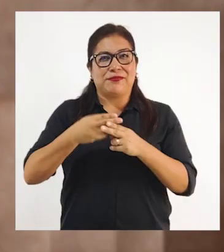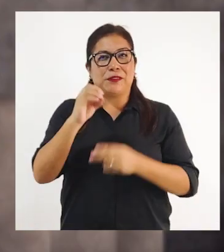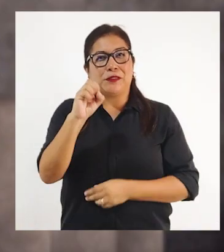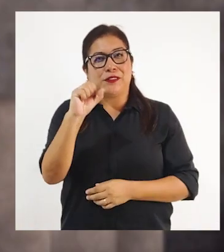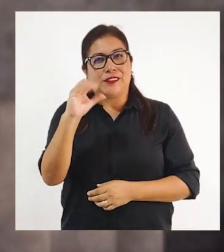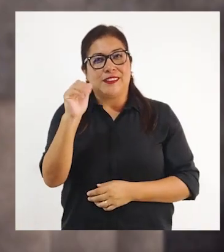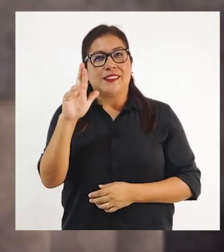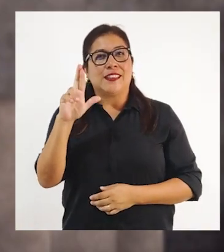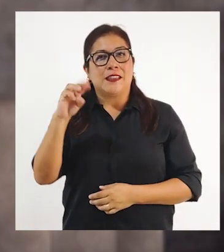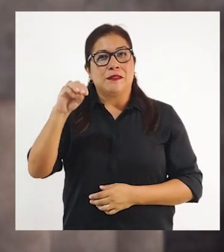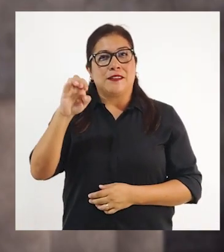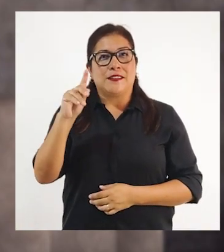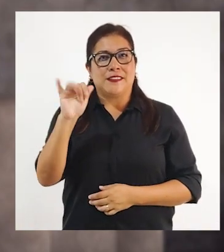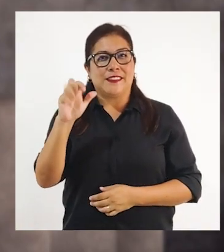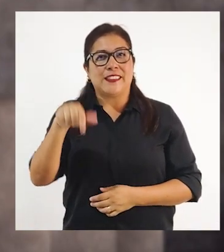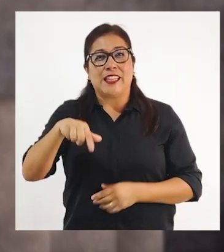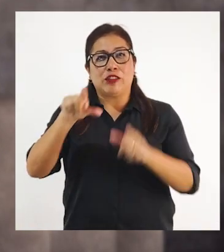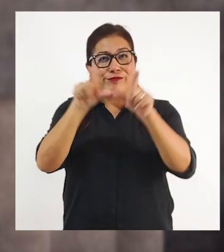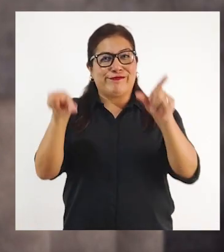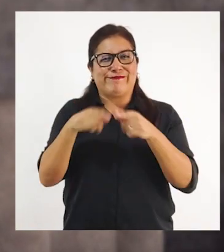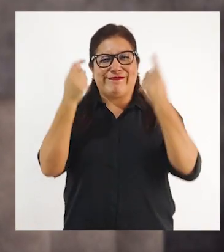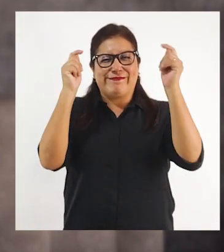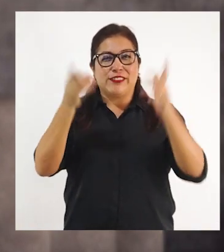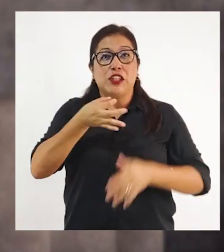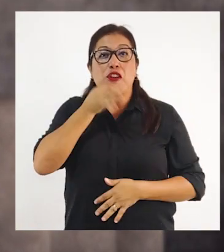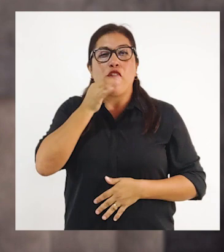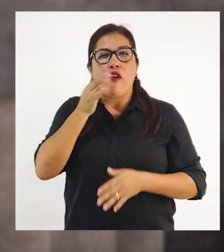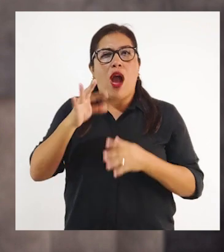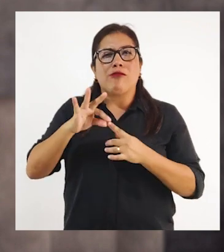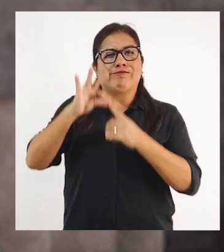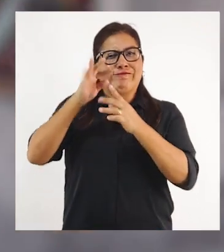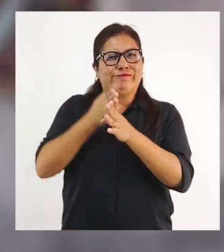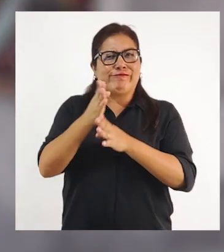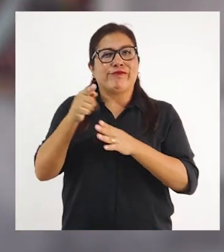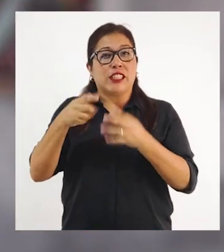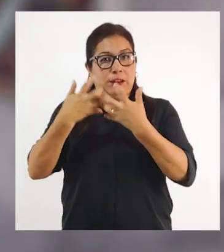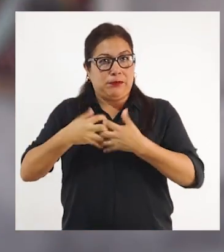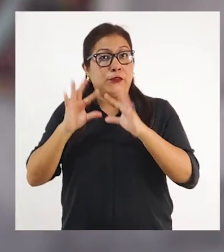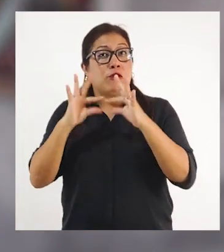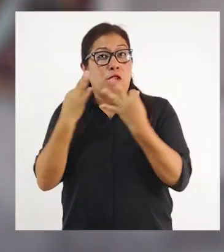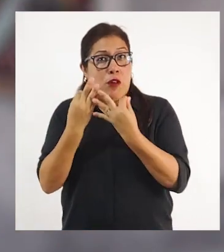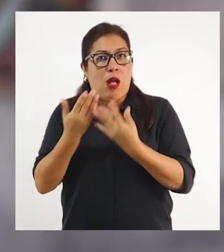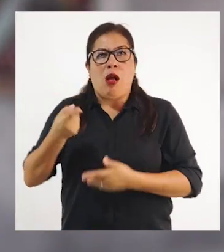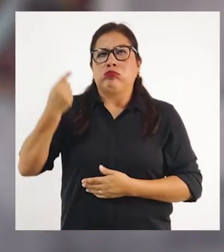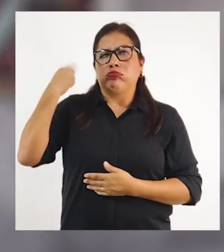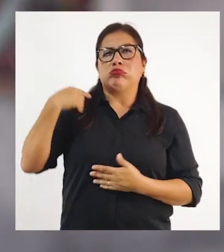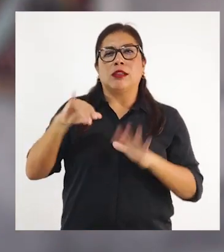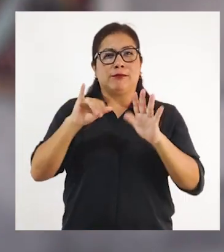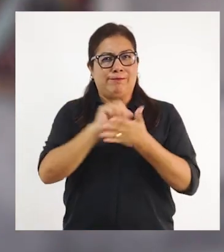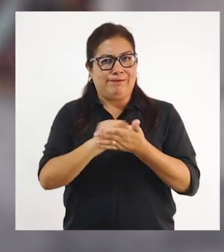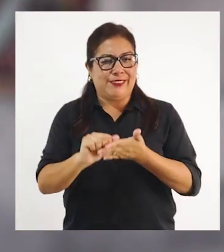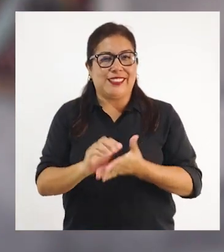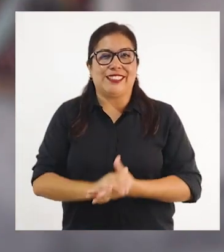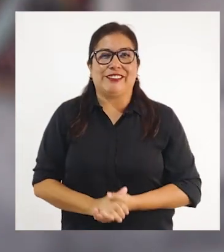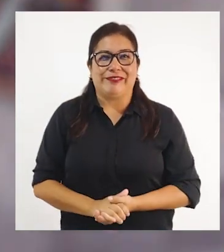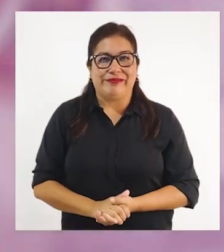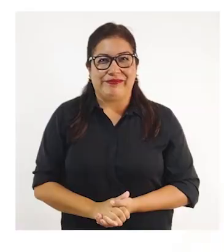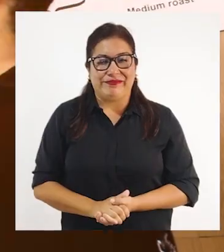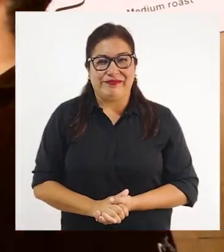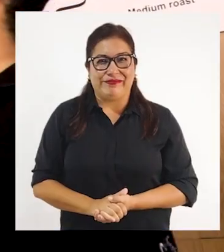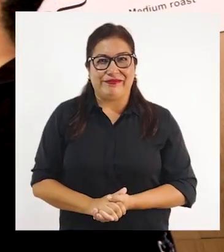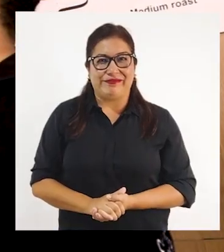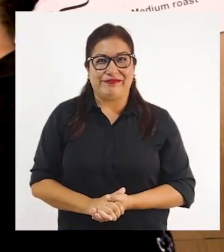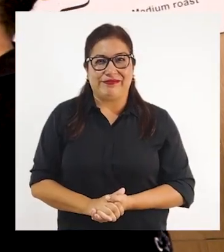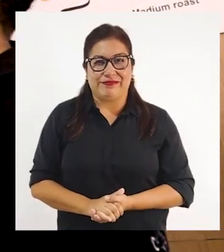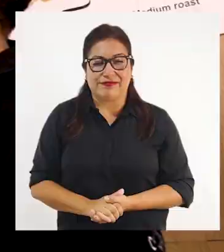Mi nombre es Oscar Medina y estamos en Coffee Buster, una cafetería de especialidad. Es una empresa familiar que formamos hace seis meses.